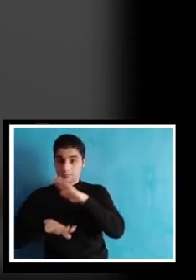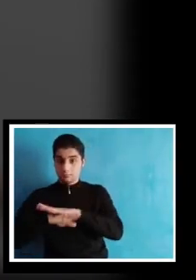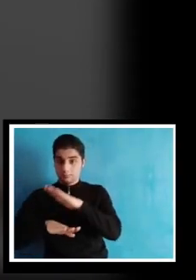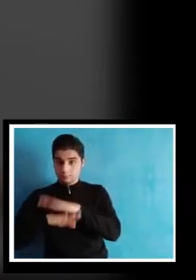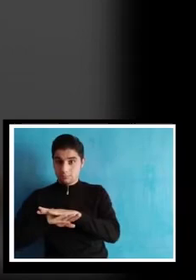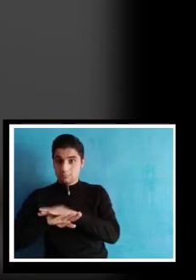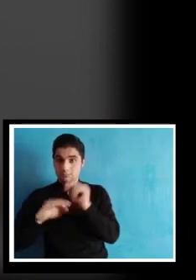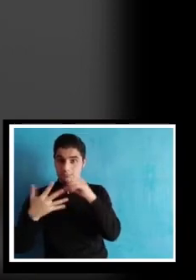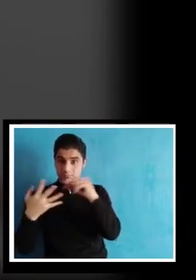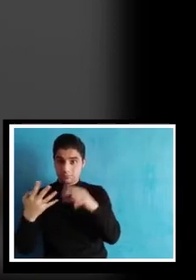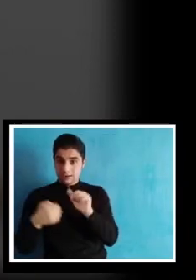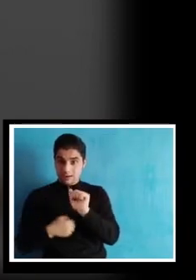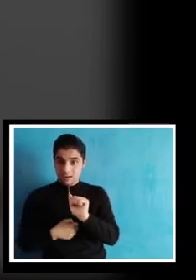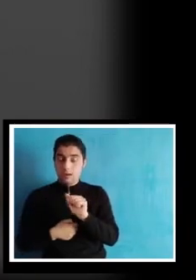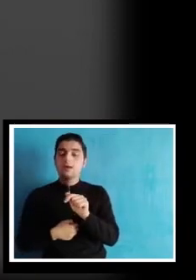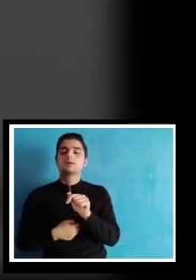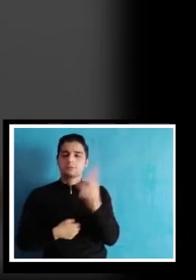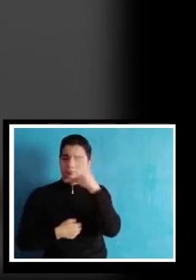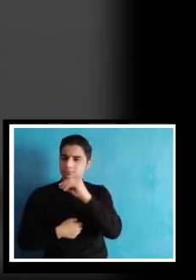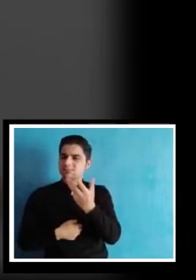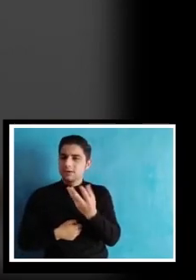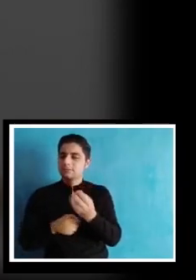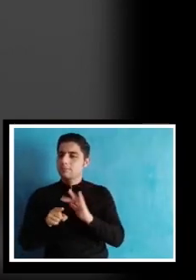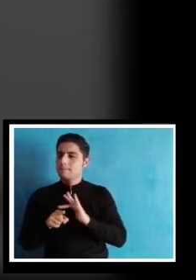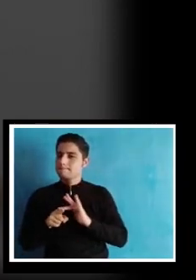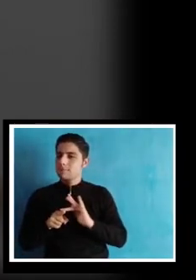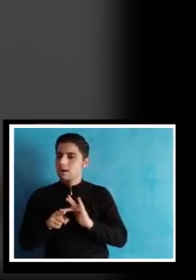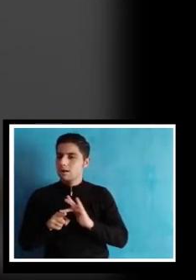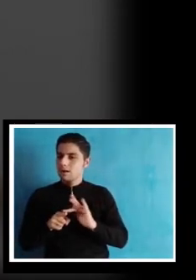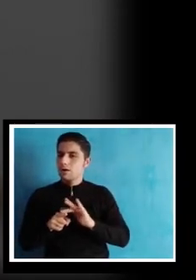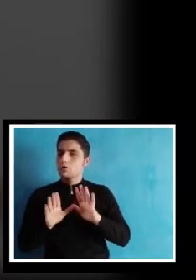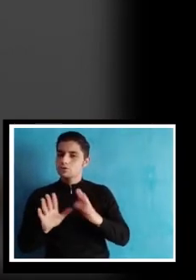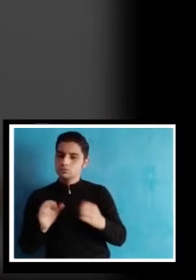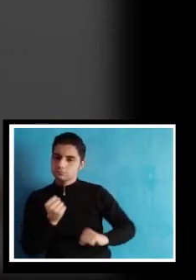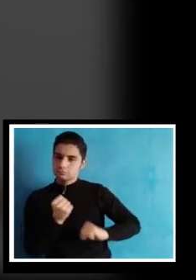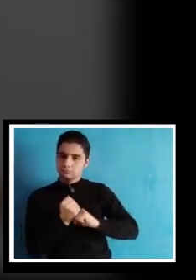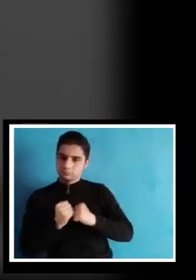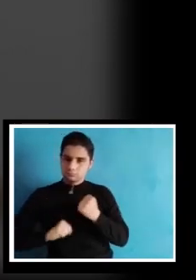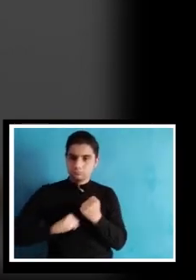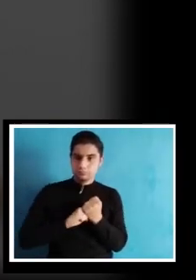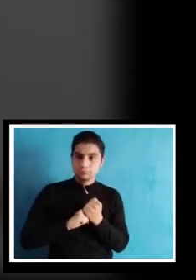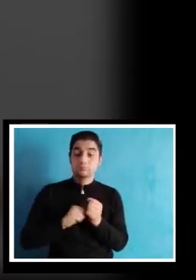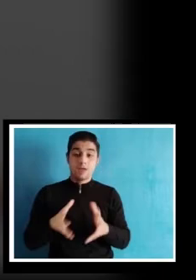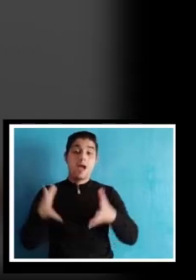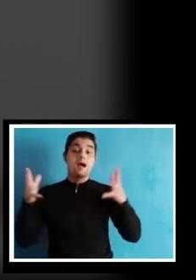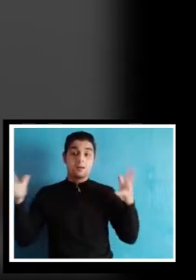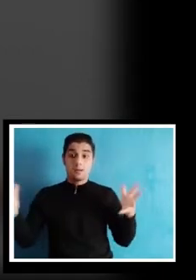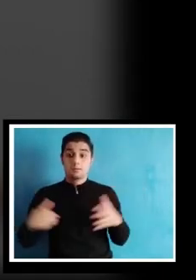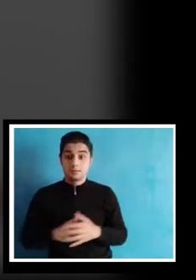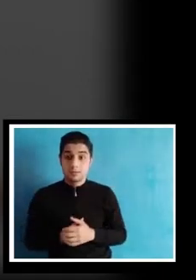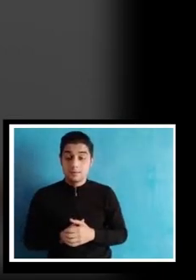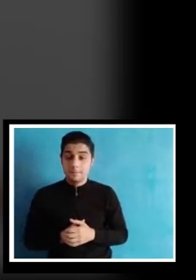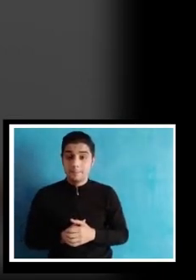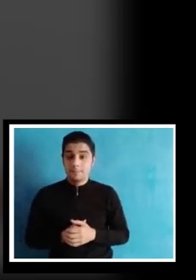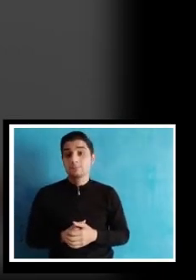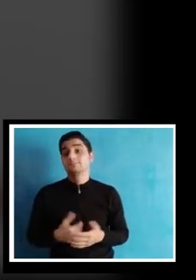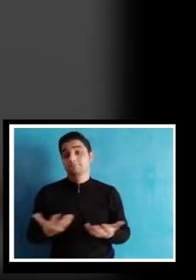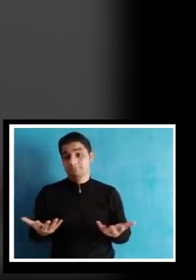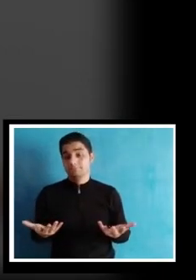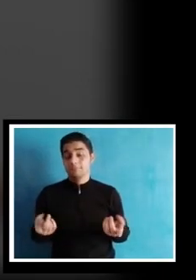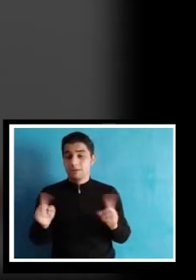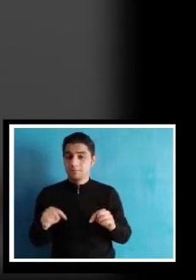como jornada tarde, unas prácticas de colaboración, un trabajo colaborativo muy amplio.